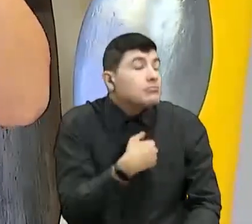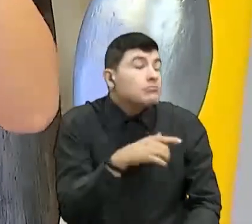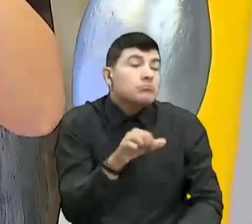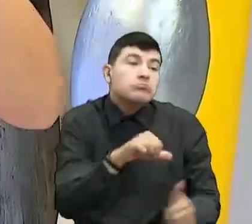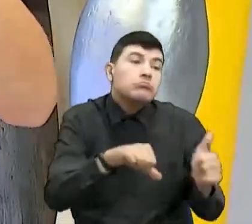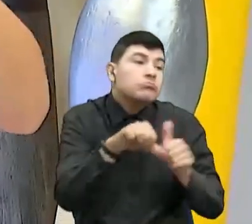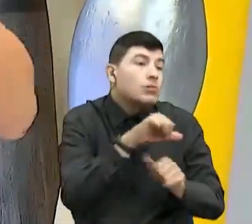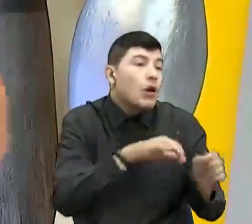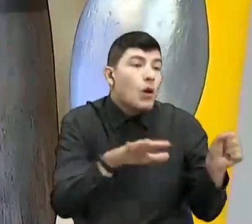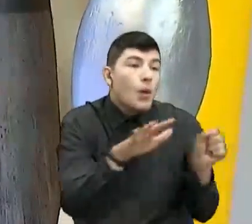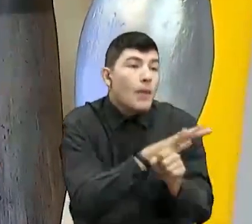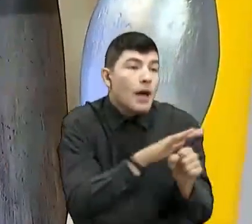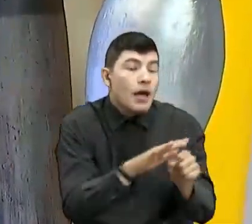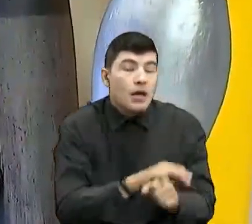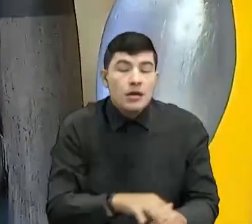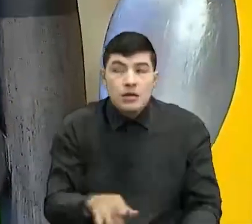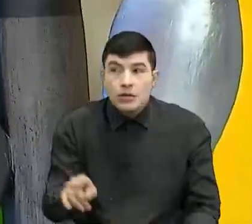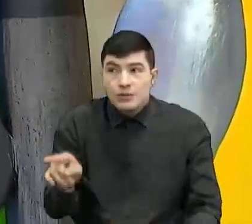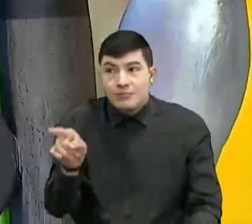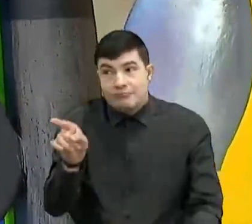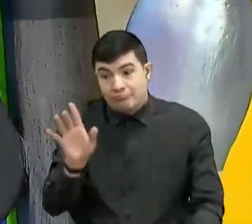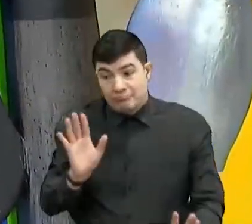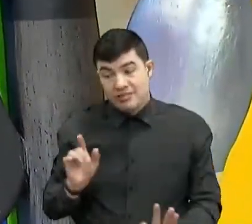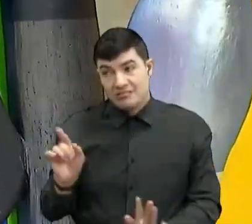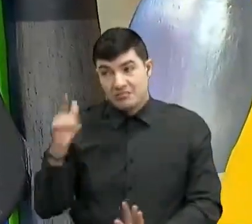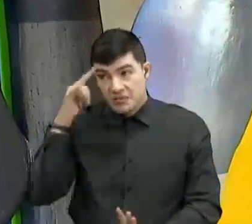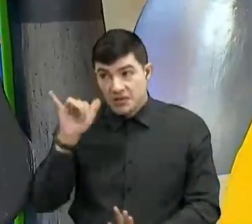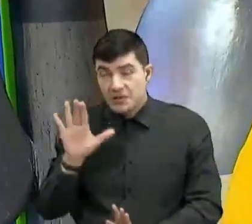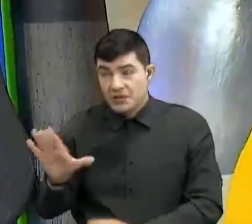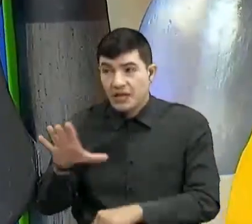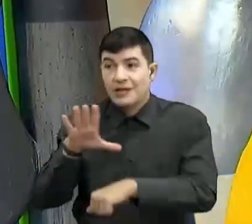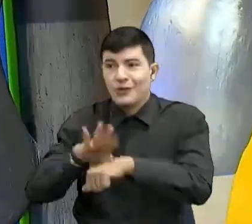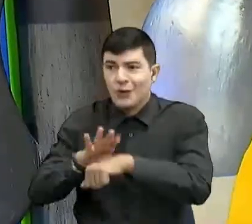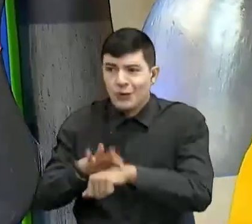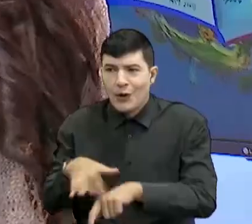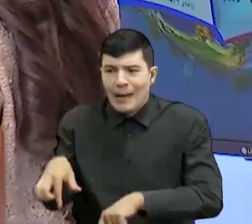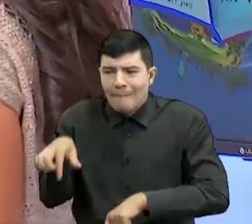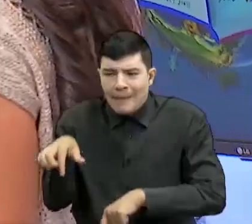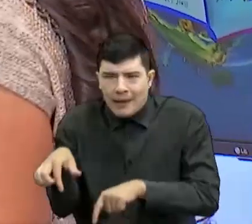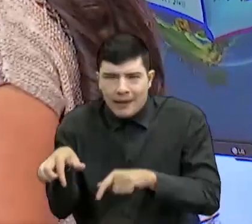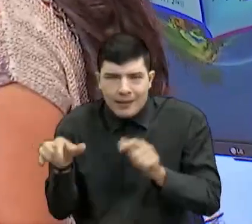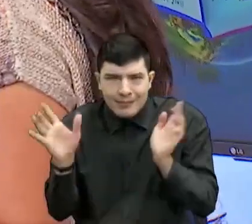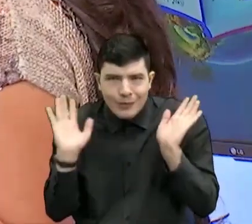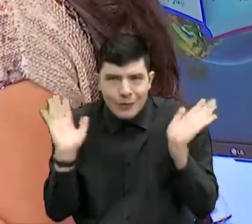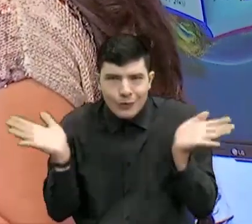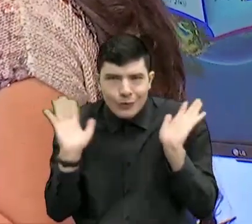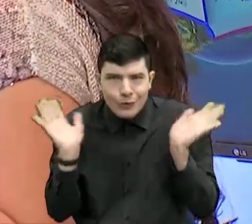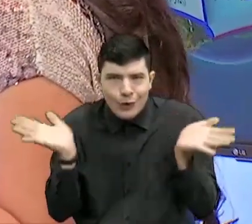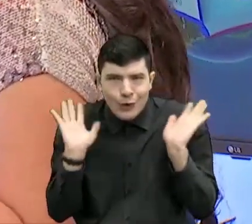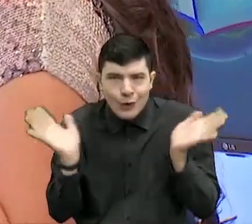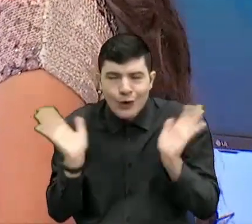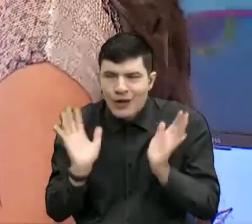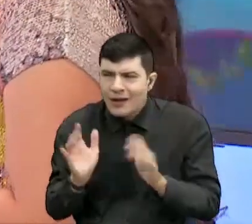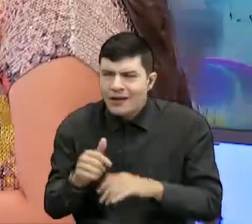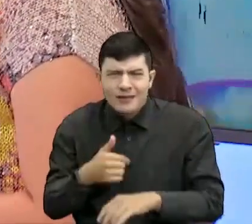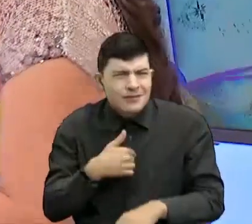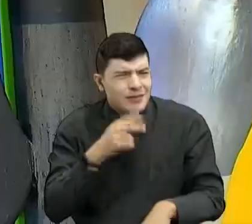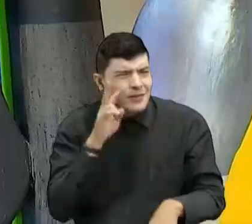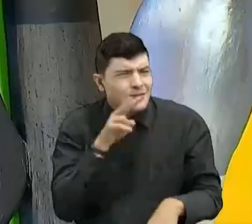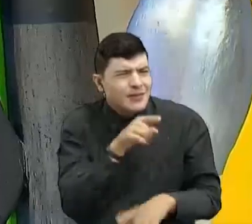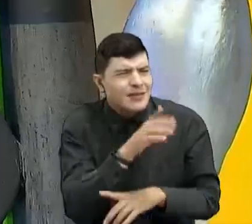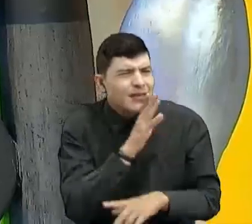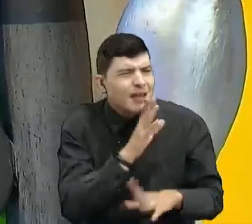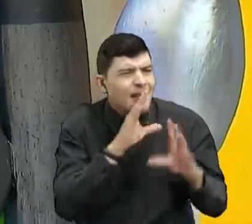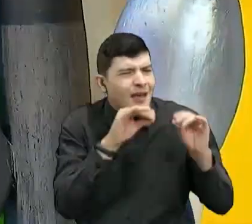como usted es un doctor, pues, sabe el tema bastante, ¿cierto? ¿Y usted a quién le habla? Que yo veo que se cretea por ahí.